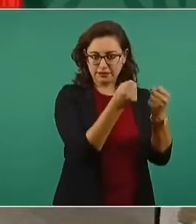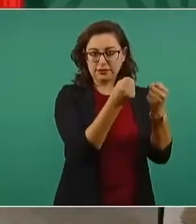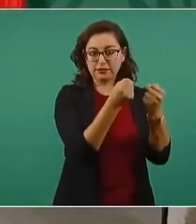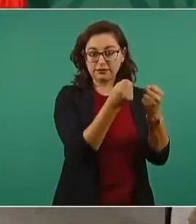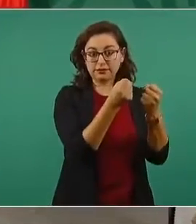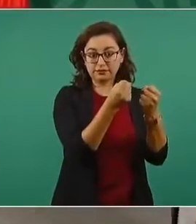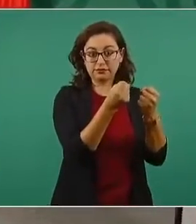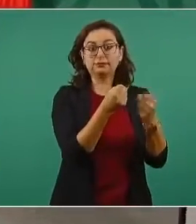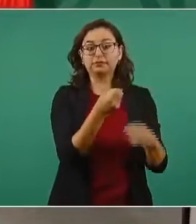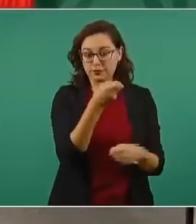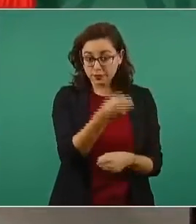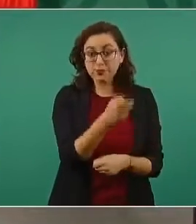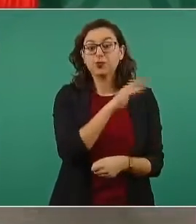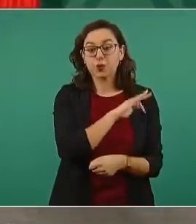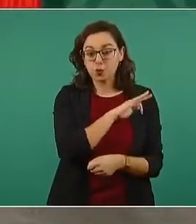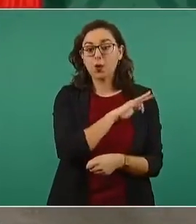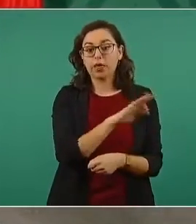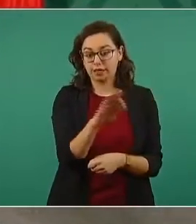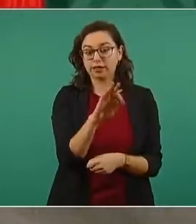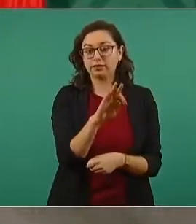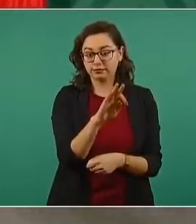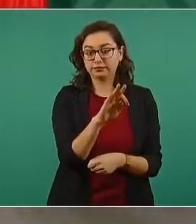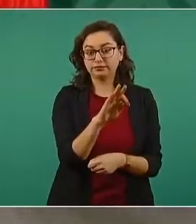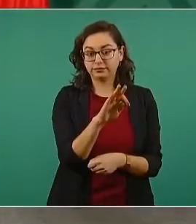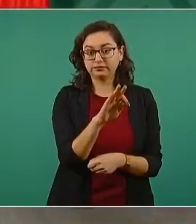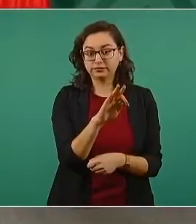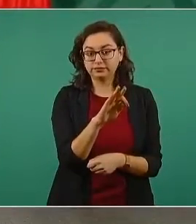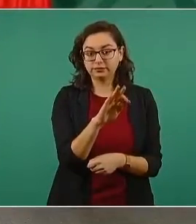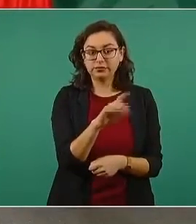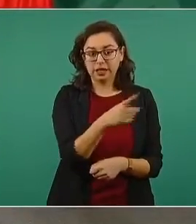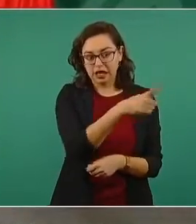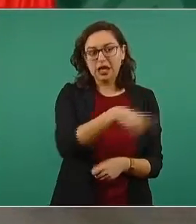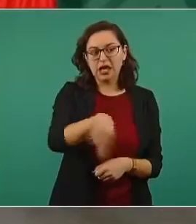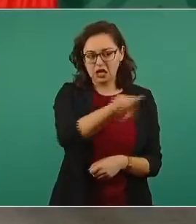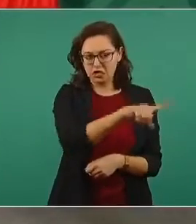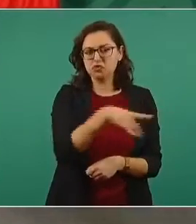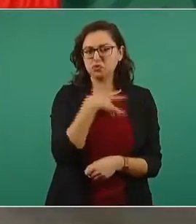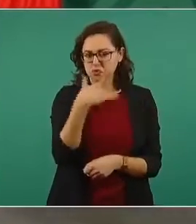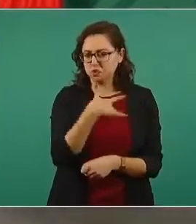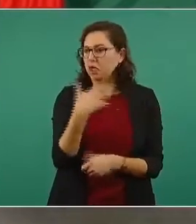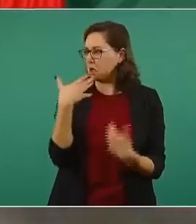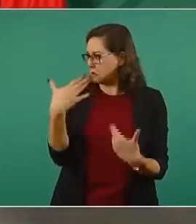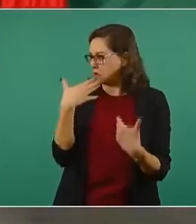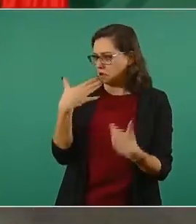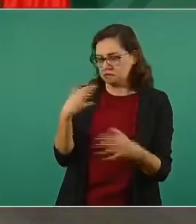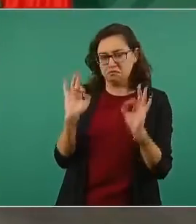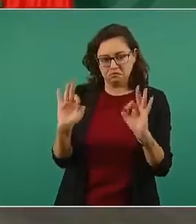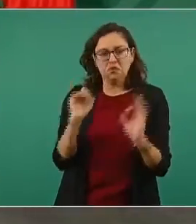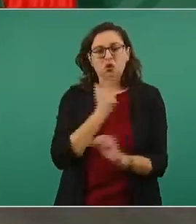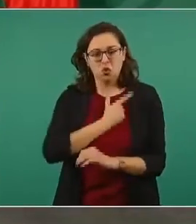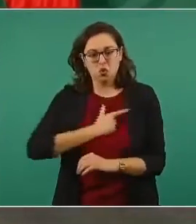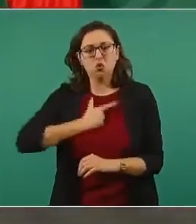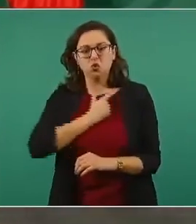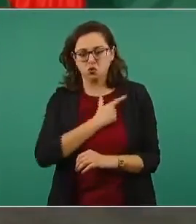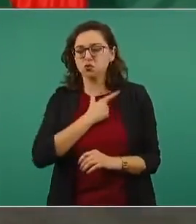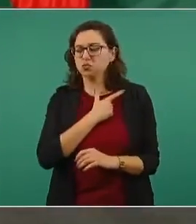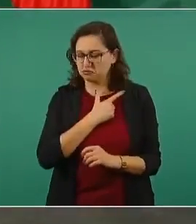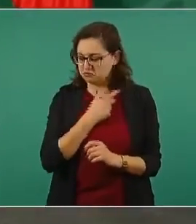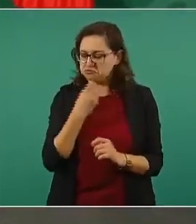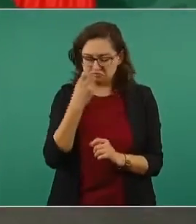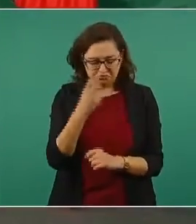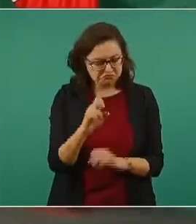Eso sí, lo ven bien. Para eso sí,